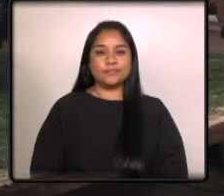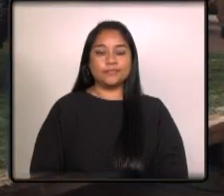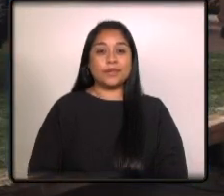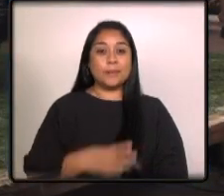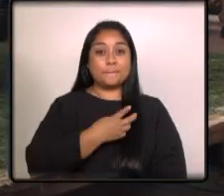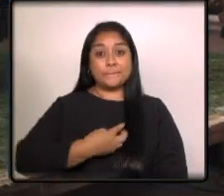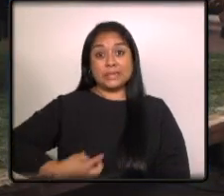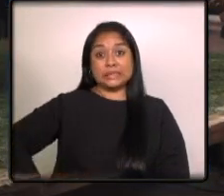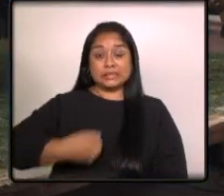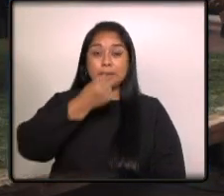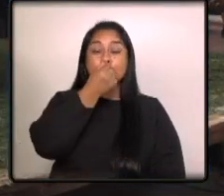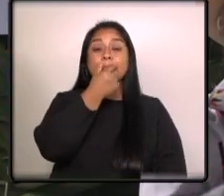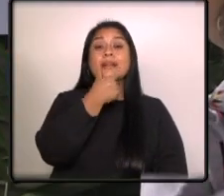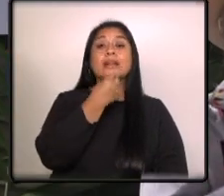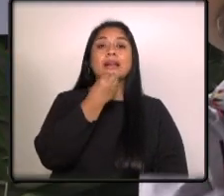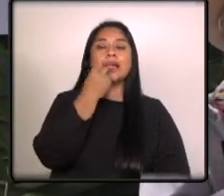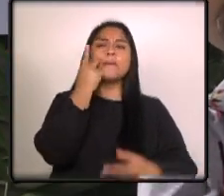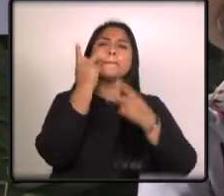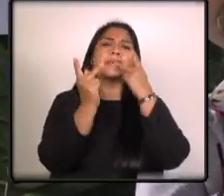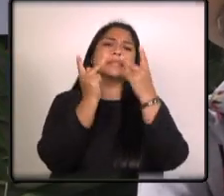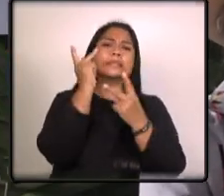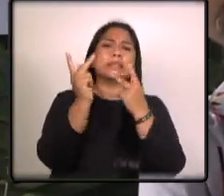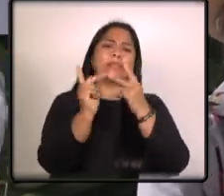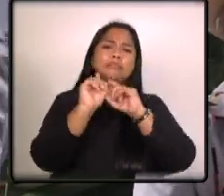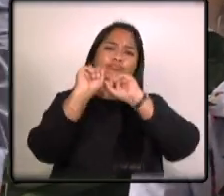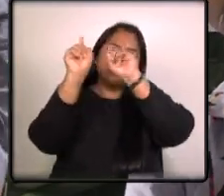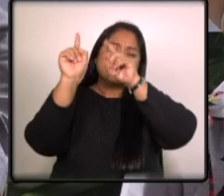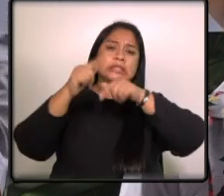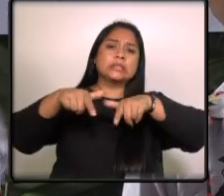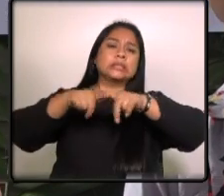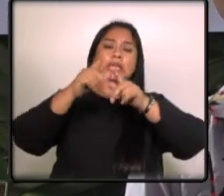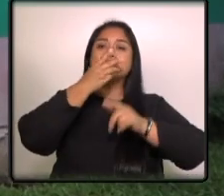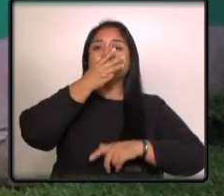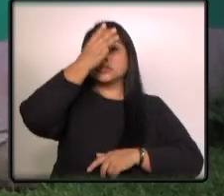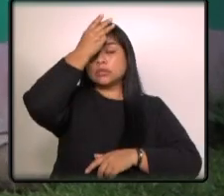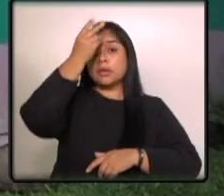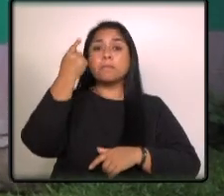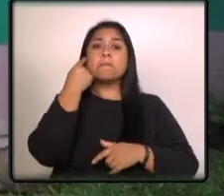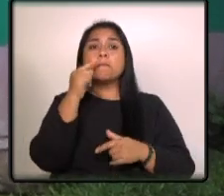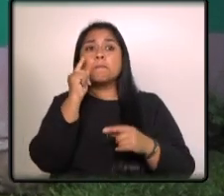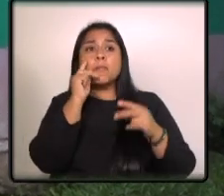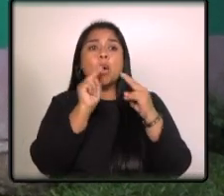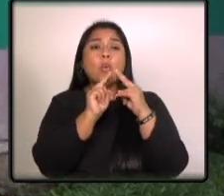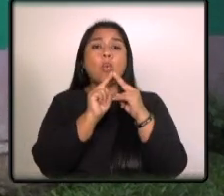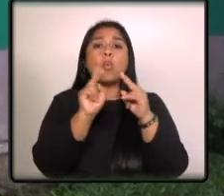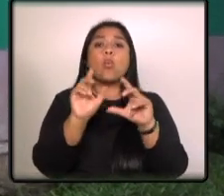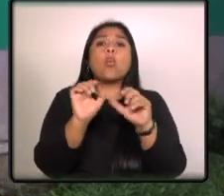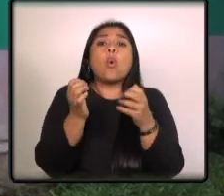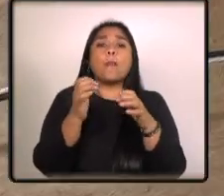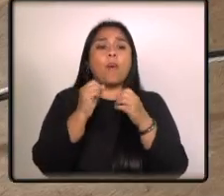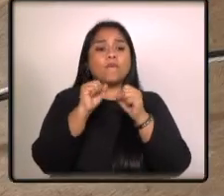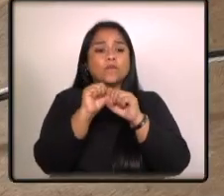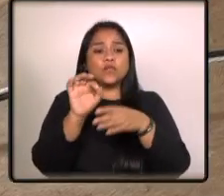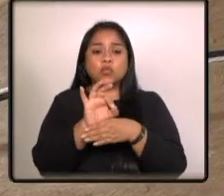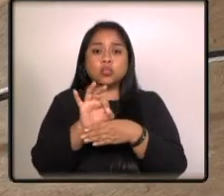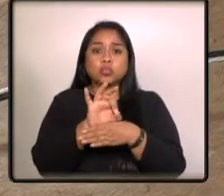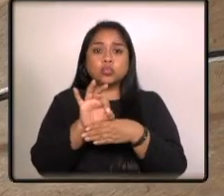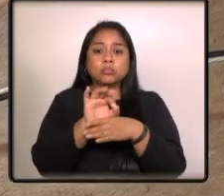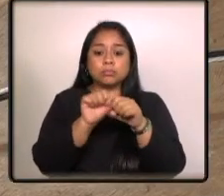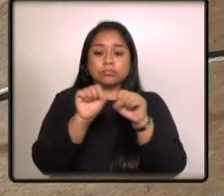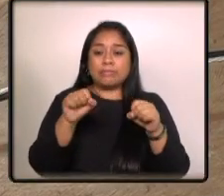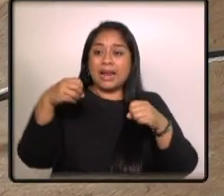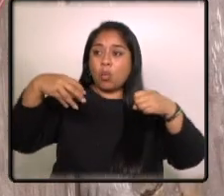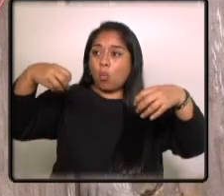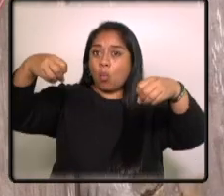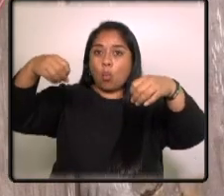El Bernardo Arevalo visita la zona reina en Quiché para conocer el funcionamiento de su sistema de electrificación y